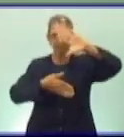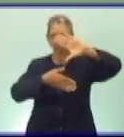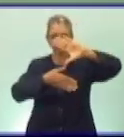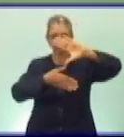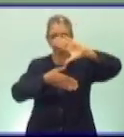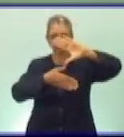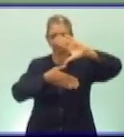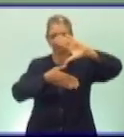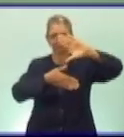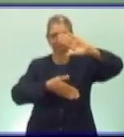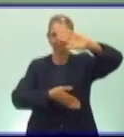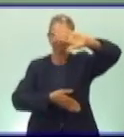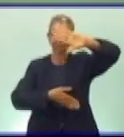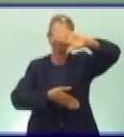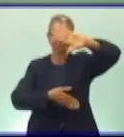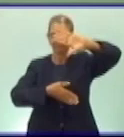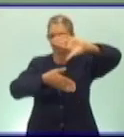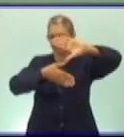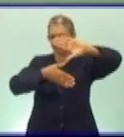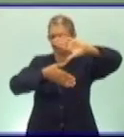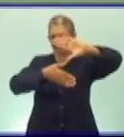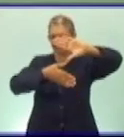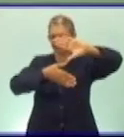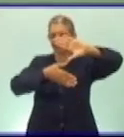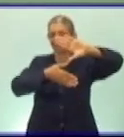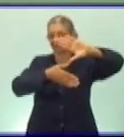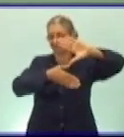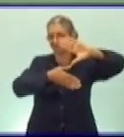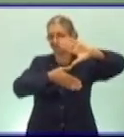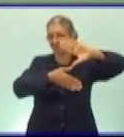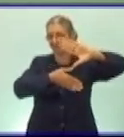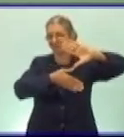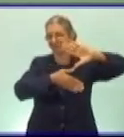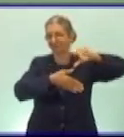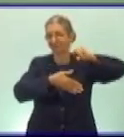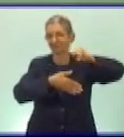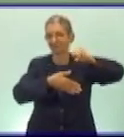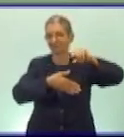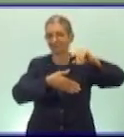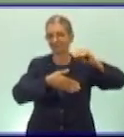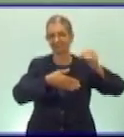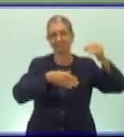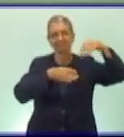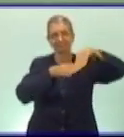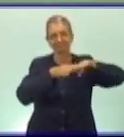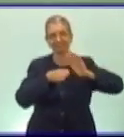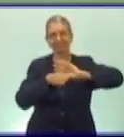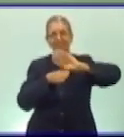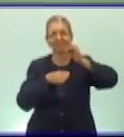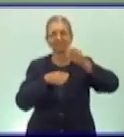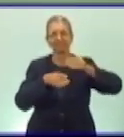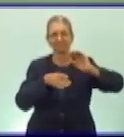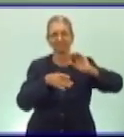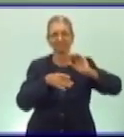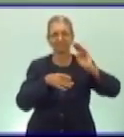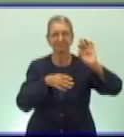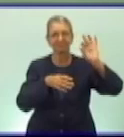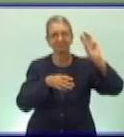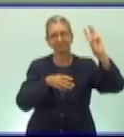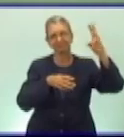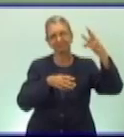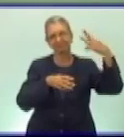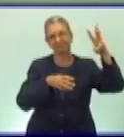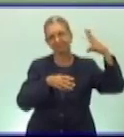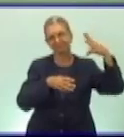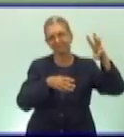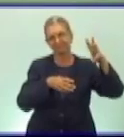entre América del Norte y América del Sur ella está a la entrada del Golfo de México y sus costas están bañadas